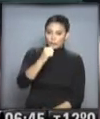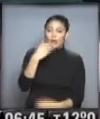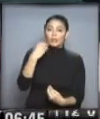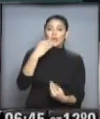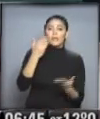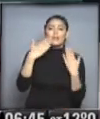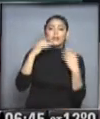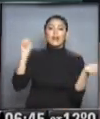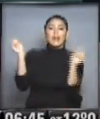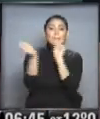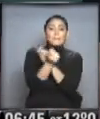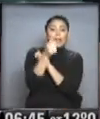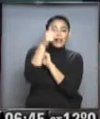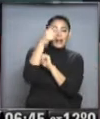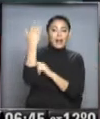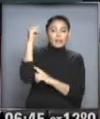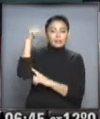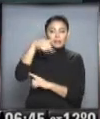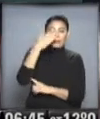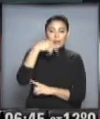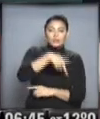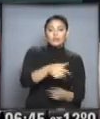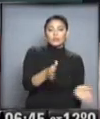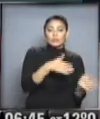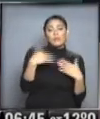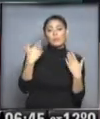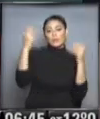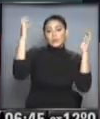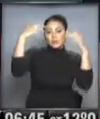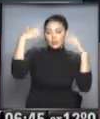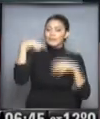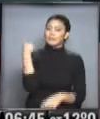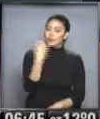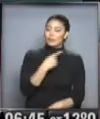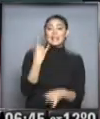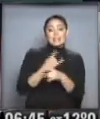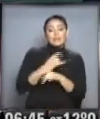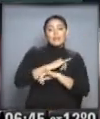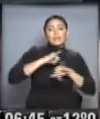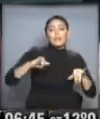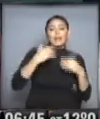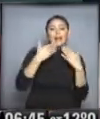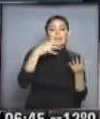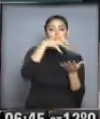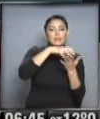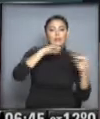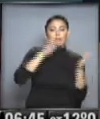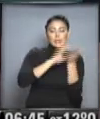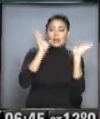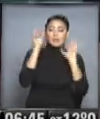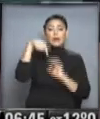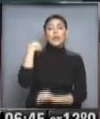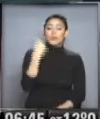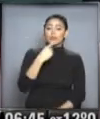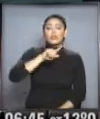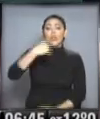vientos al sector sur. Y allí la probabilidad de algunas precipitaciones. Nosotros, como siempre, esta información la brindó el Servicio Meteorológico Nacional. Y nosotros ahora